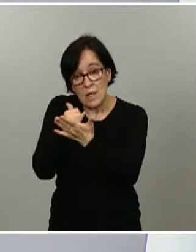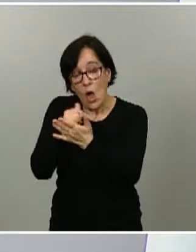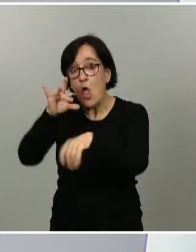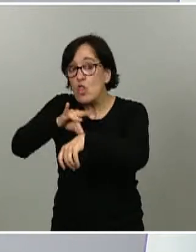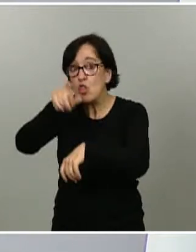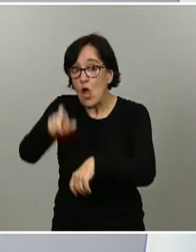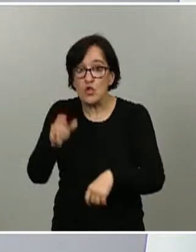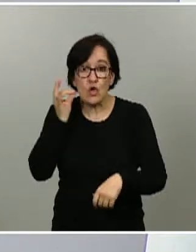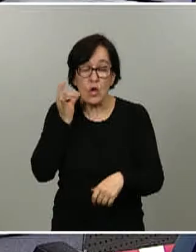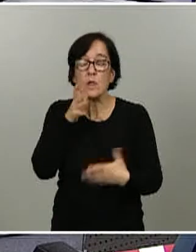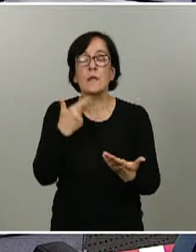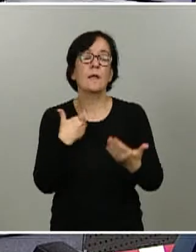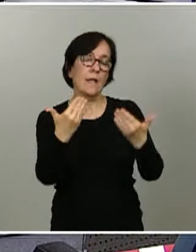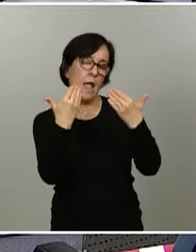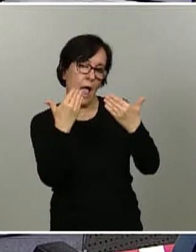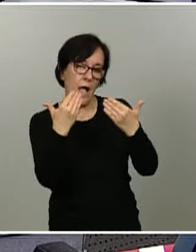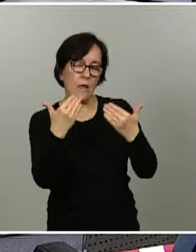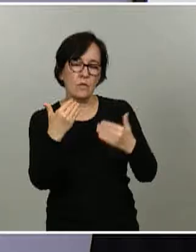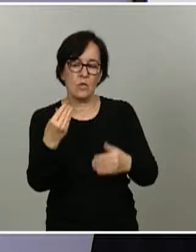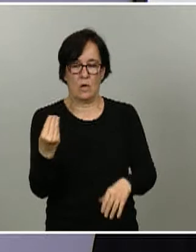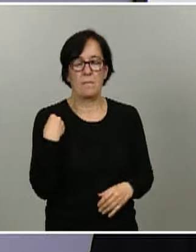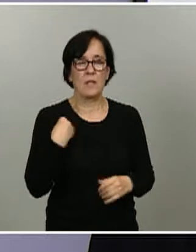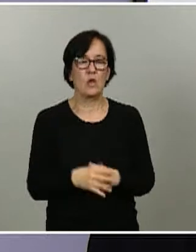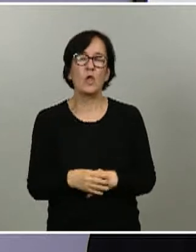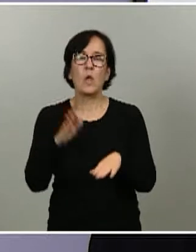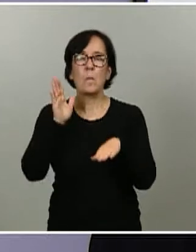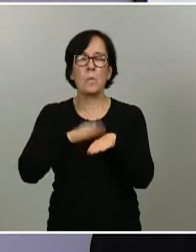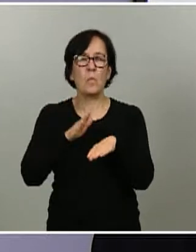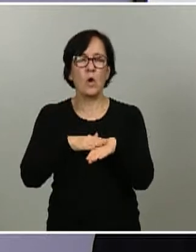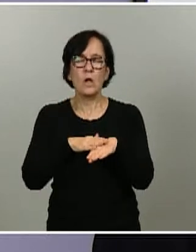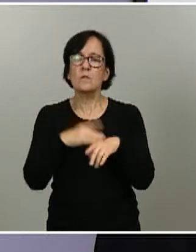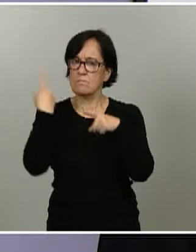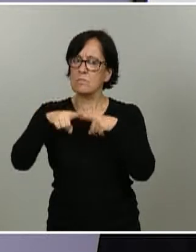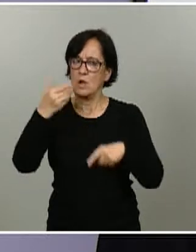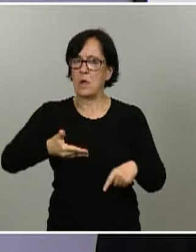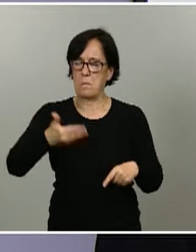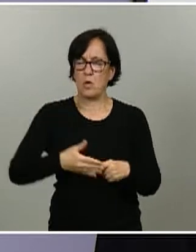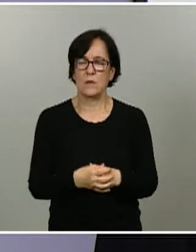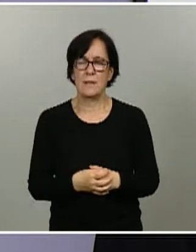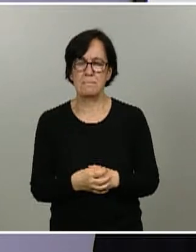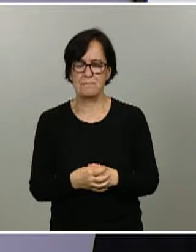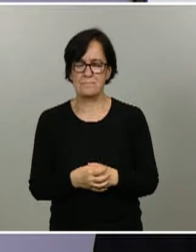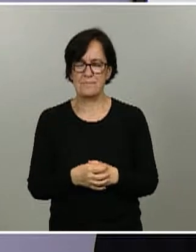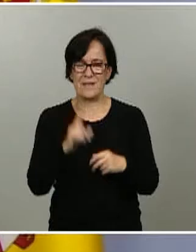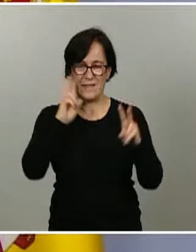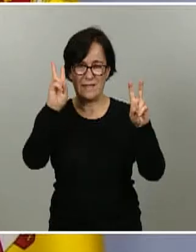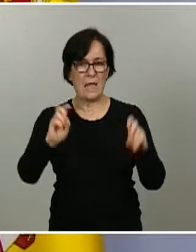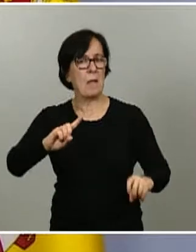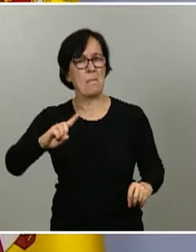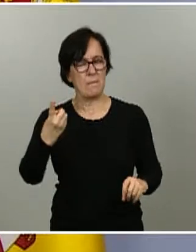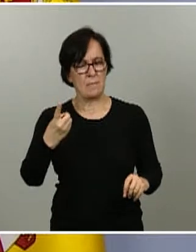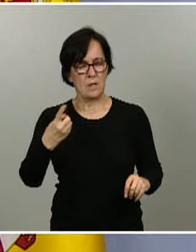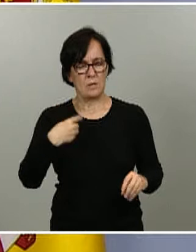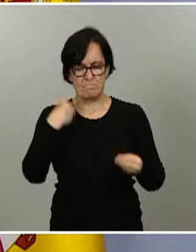agradezco mucho la pregunta porque es un punto importante. De hecho, esta cuestión fue la primera que nos planteamos